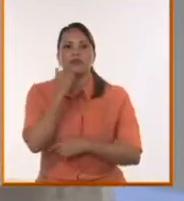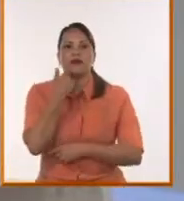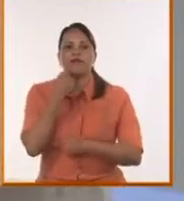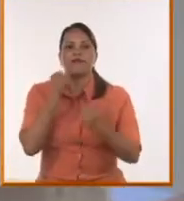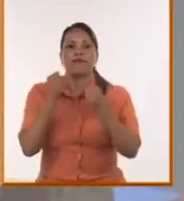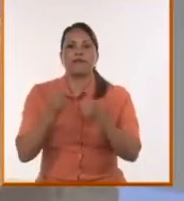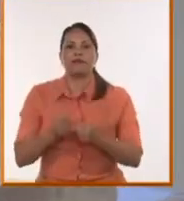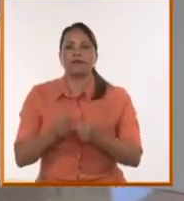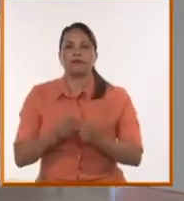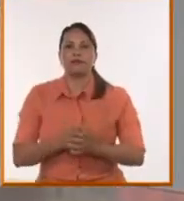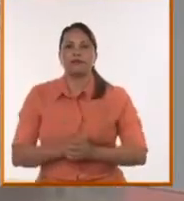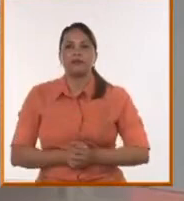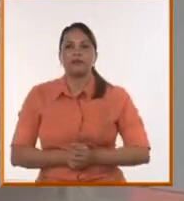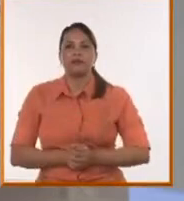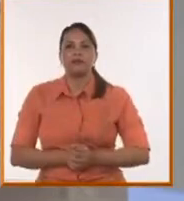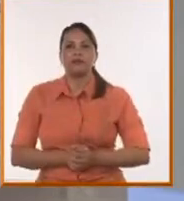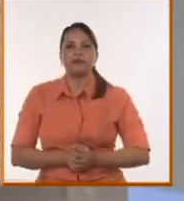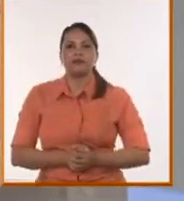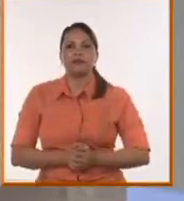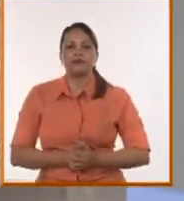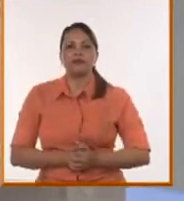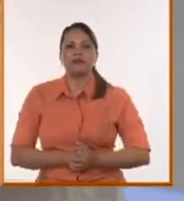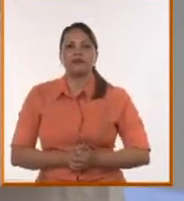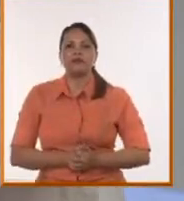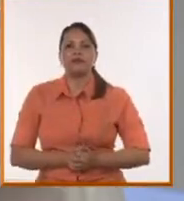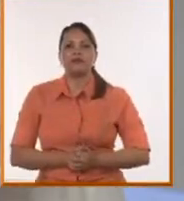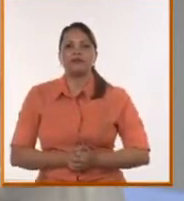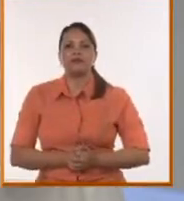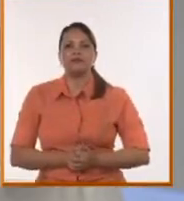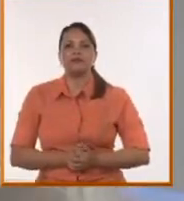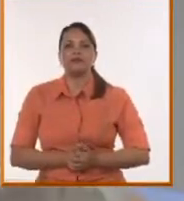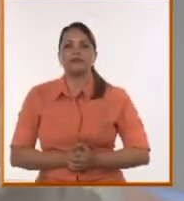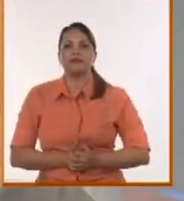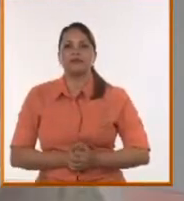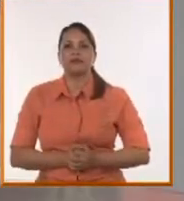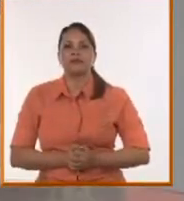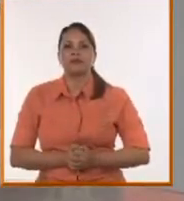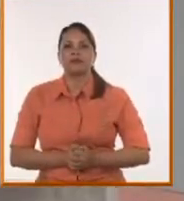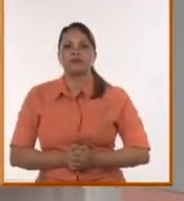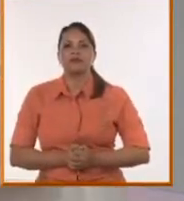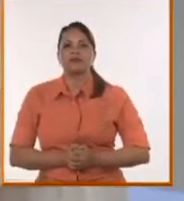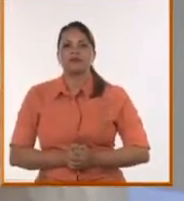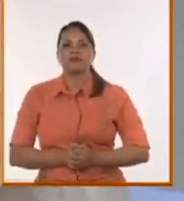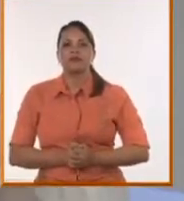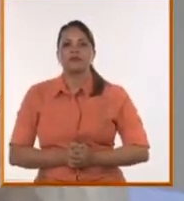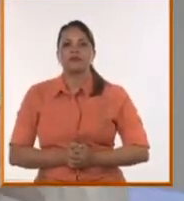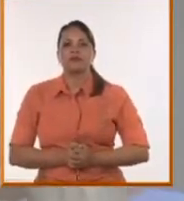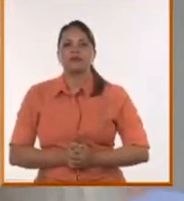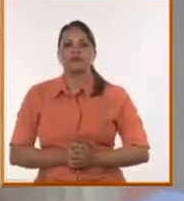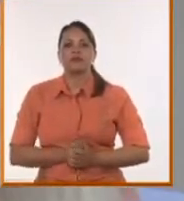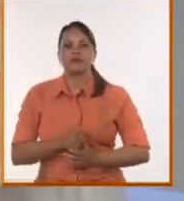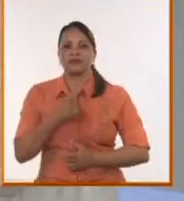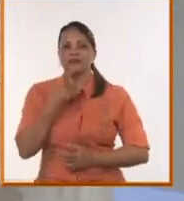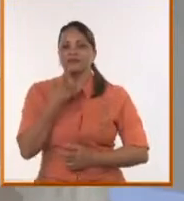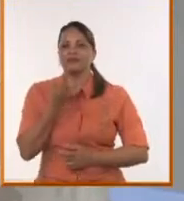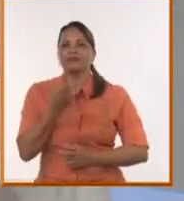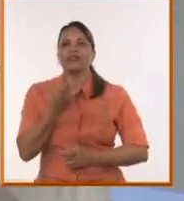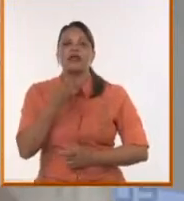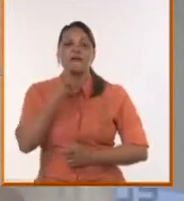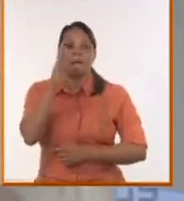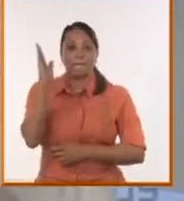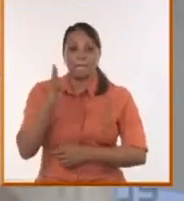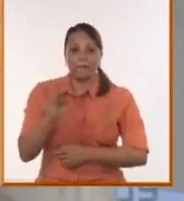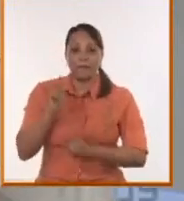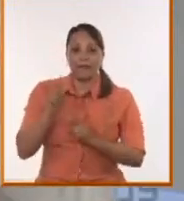guerrearla con una forma diferente de gobierno a lo que fue su primer gobierno en la primera década del siglo XXI, con un Bolsonaro totalmente activo. Brasil